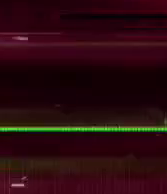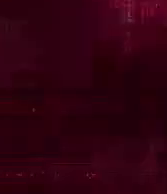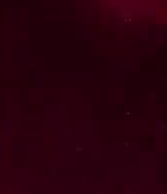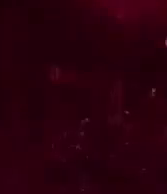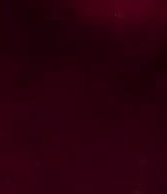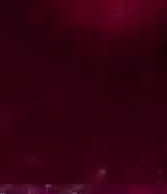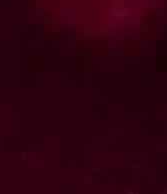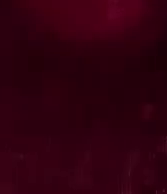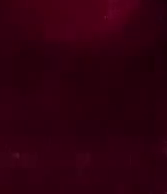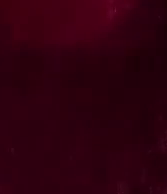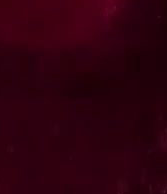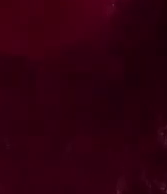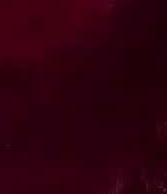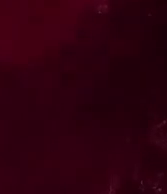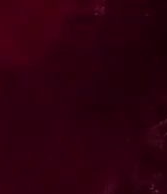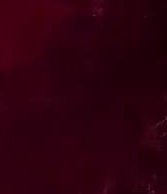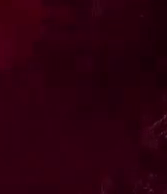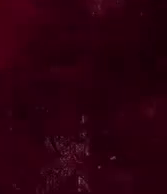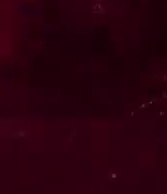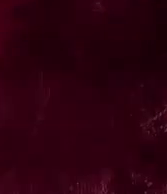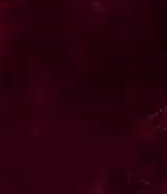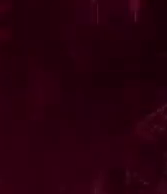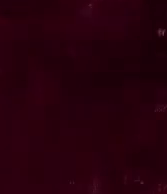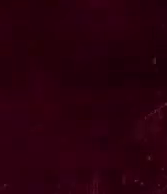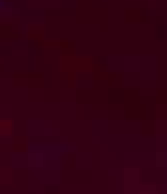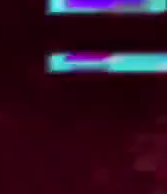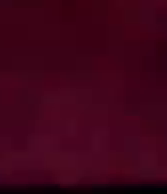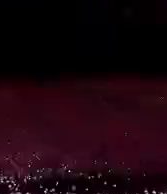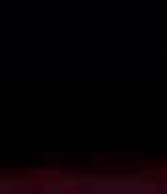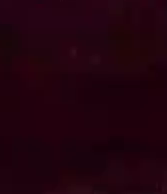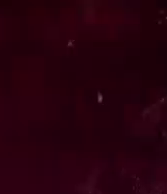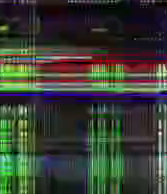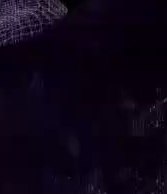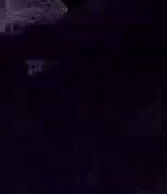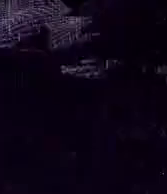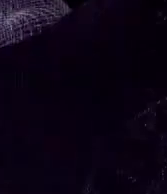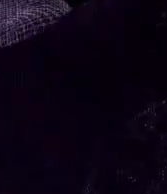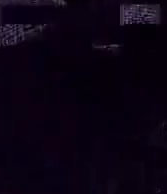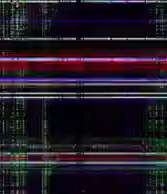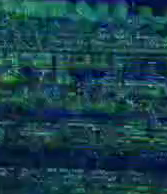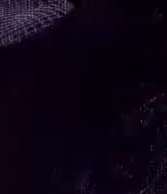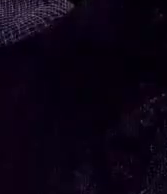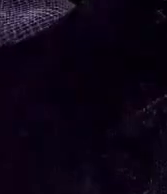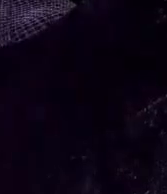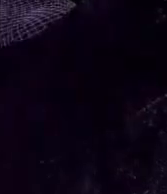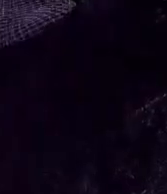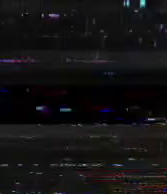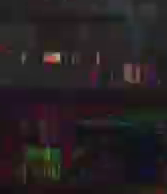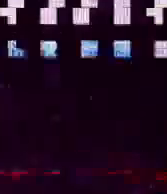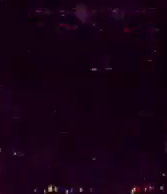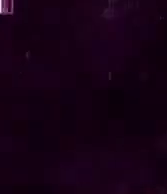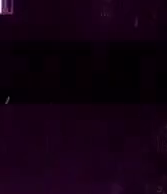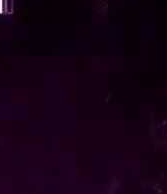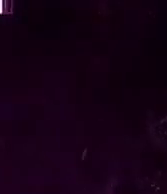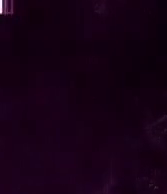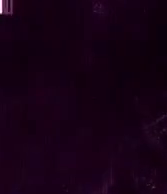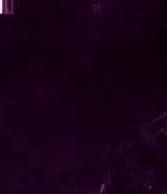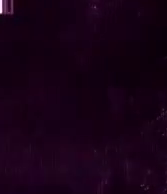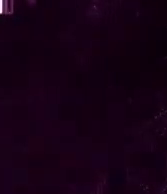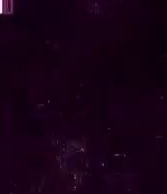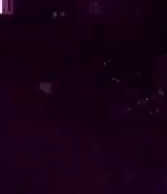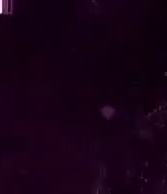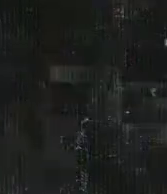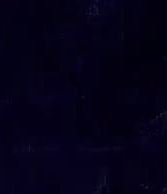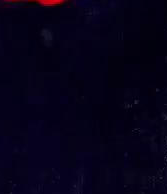Alerta Nuevo León al límite El COVID termina con la vida Usa cubrebocas No salgas sin